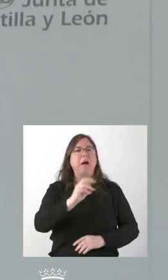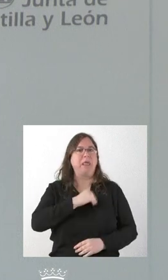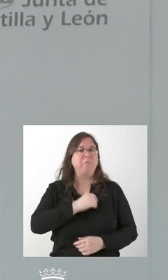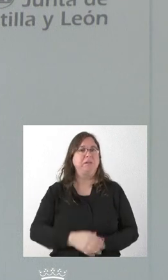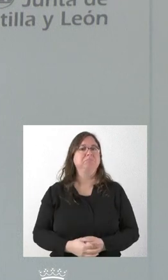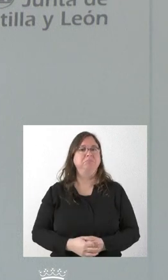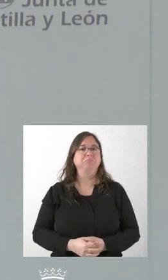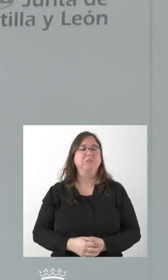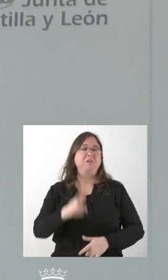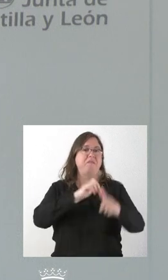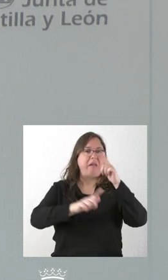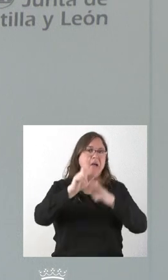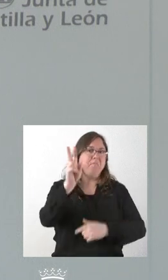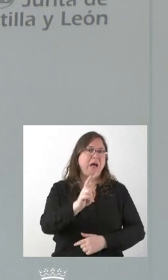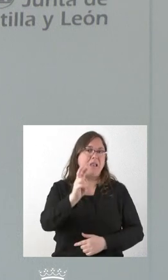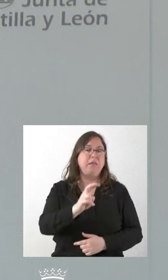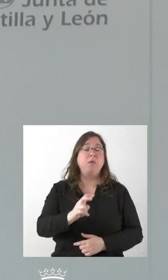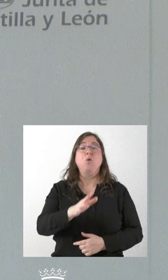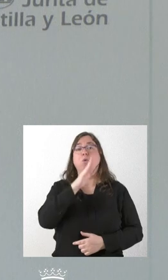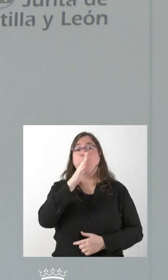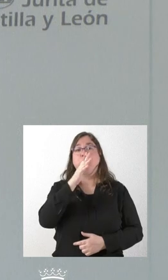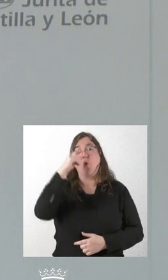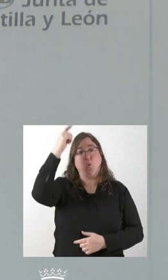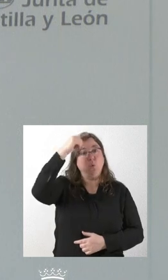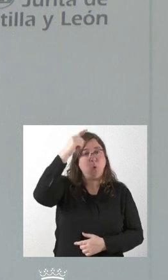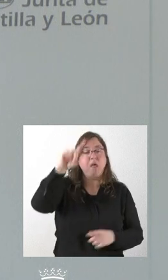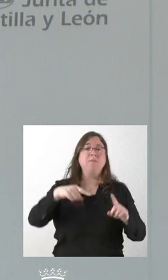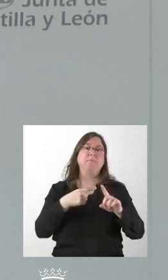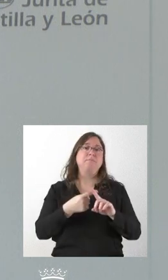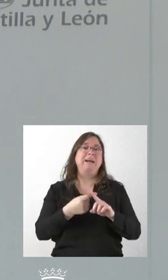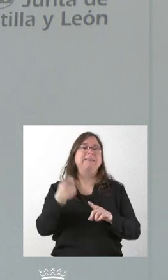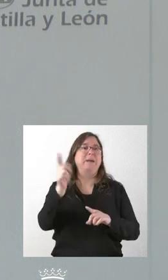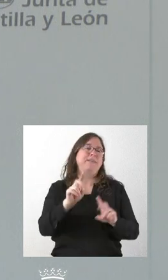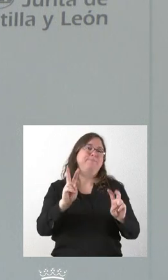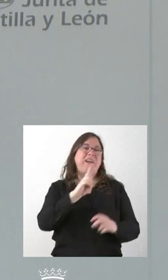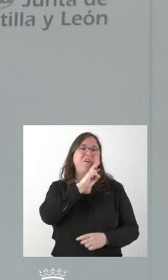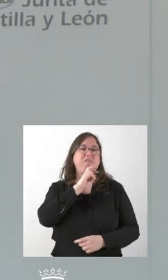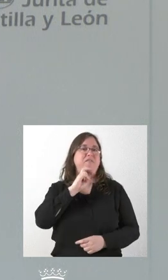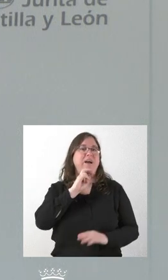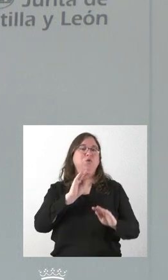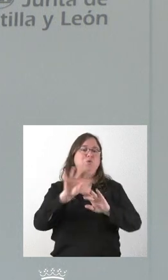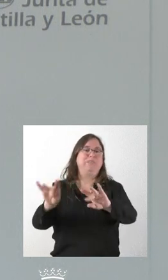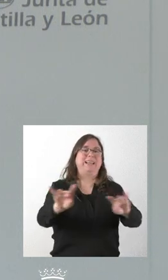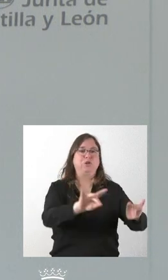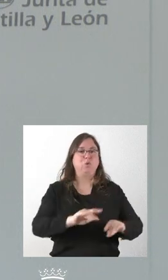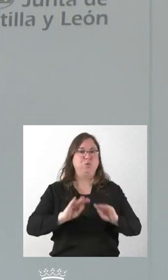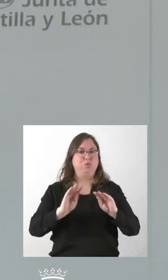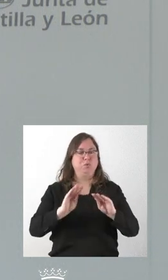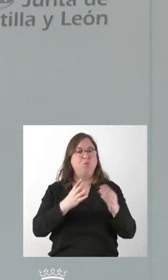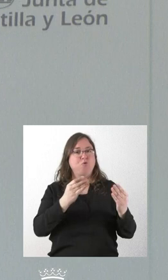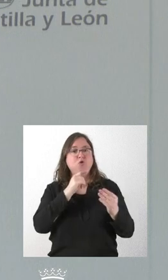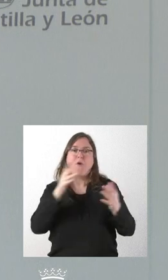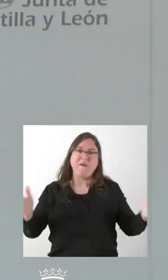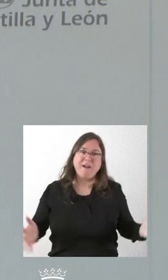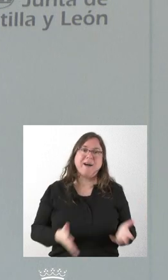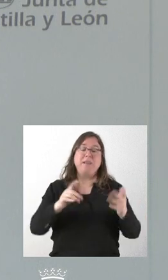ese viaje, no solamente por la actividad cultural, sino también por los valores que tiene ese territorio, que son muchos, y yo animo a las